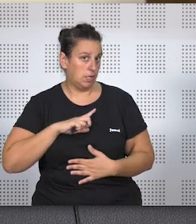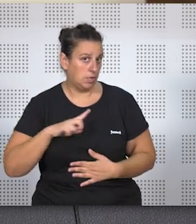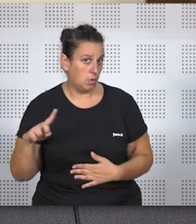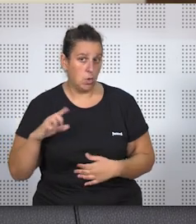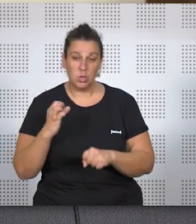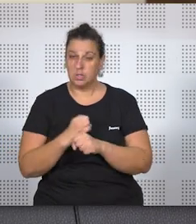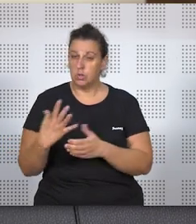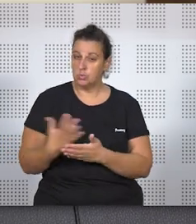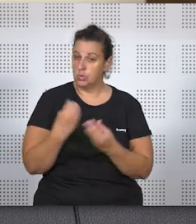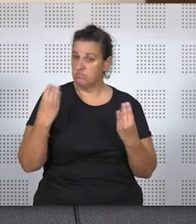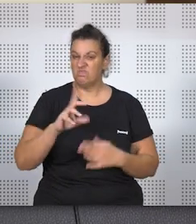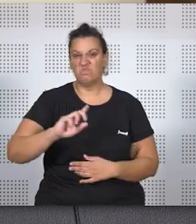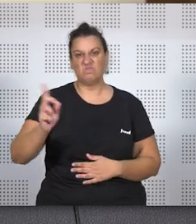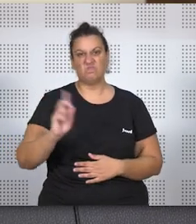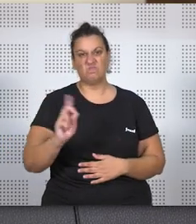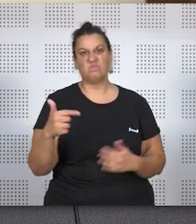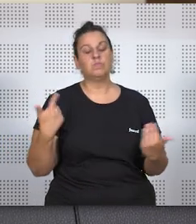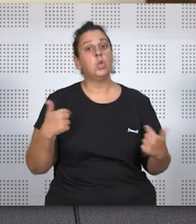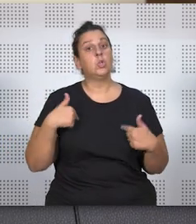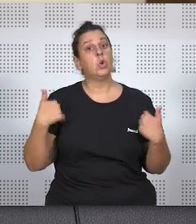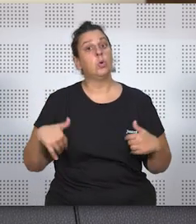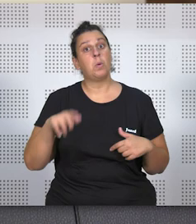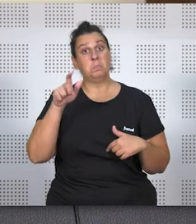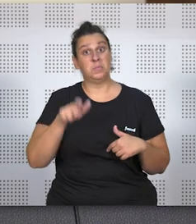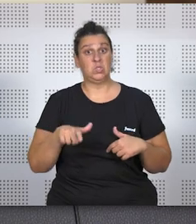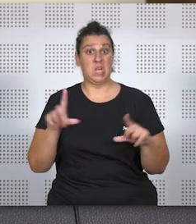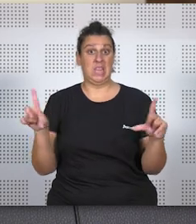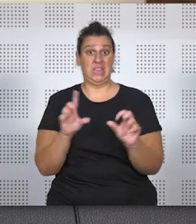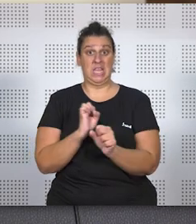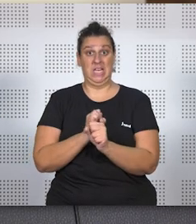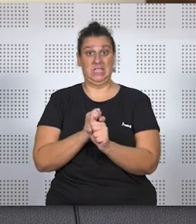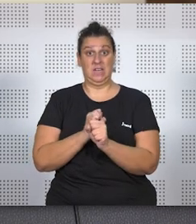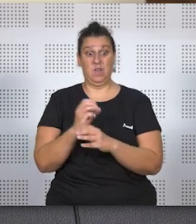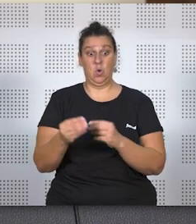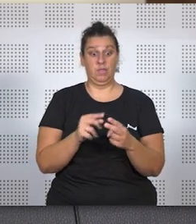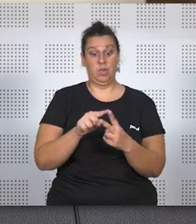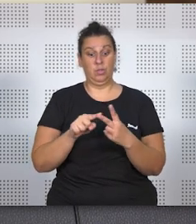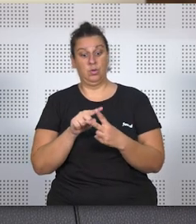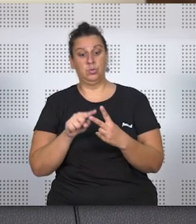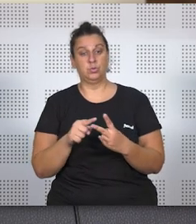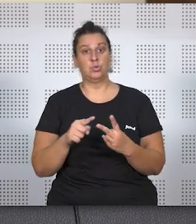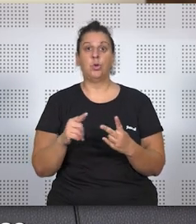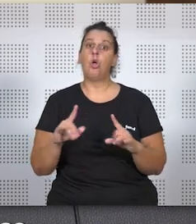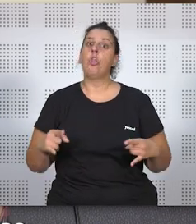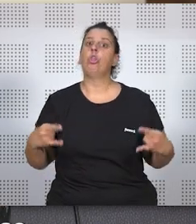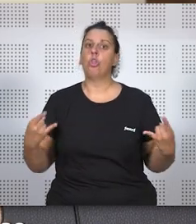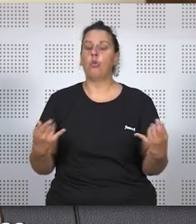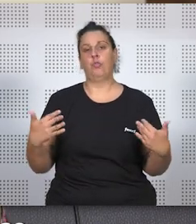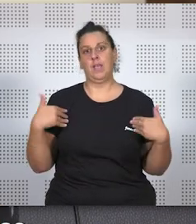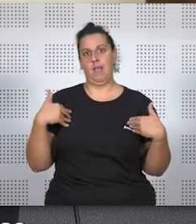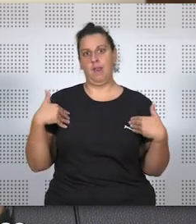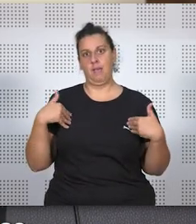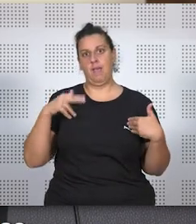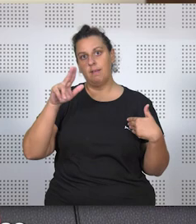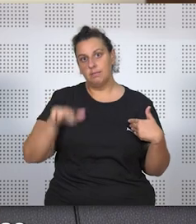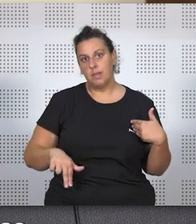todo el trabajo que tiene que salir, etc. Y yo como persona teletrabajadora que tengo que hacer las dos cosas, tengo una doble carga. Al mismo tiempo